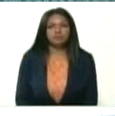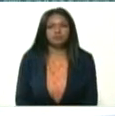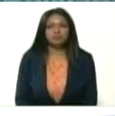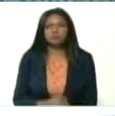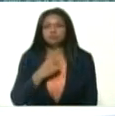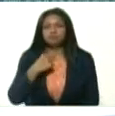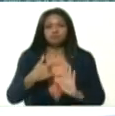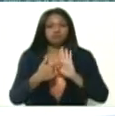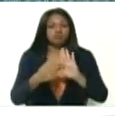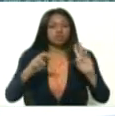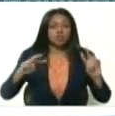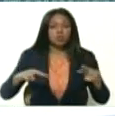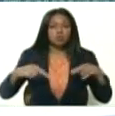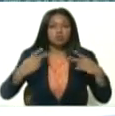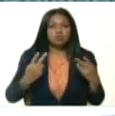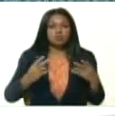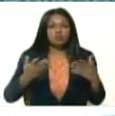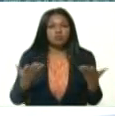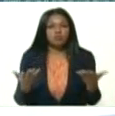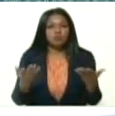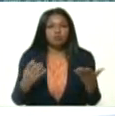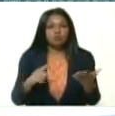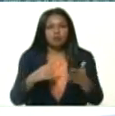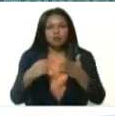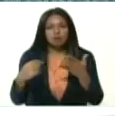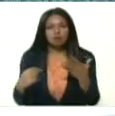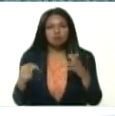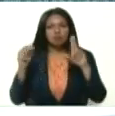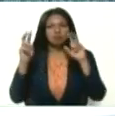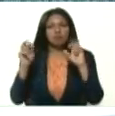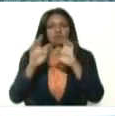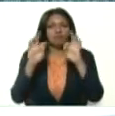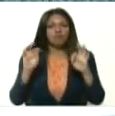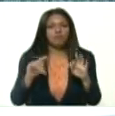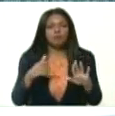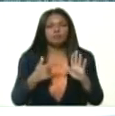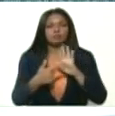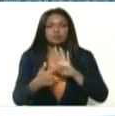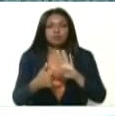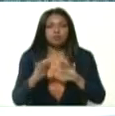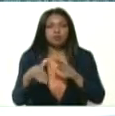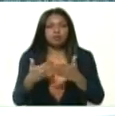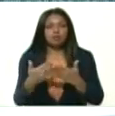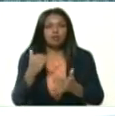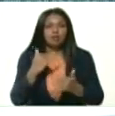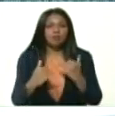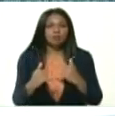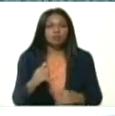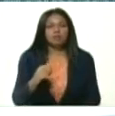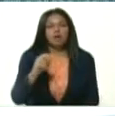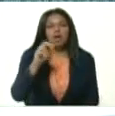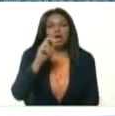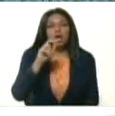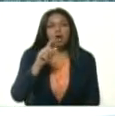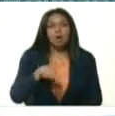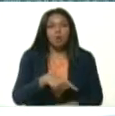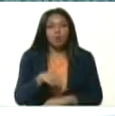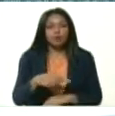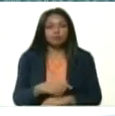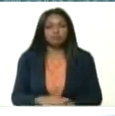la actualización en cuanto a los casos nuevos que se han presentado en las últimas 24 horas.